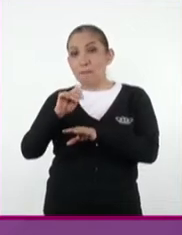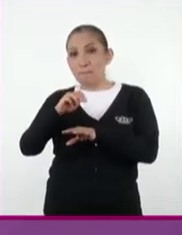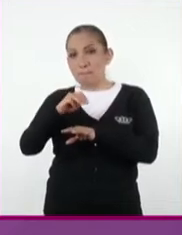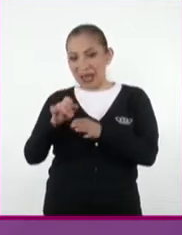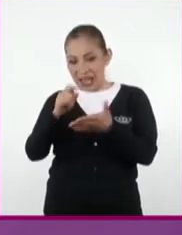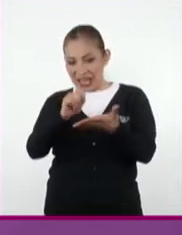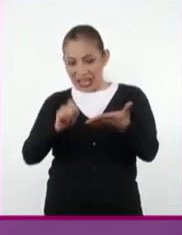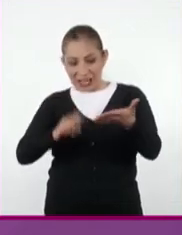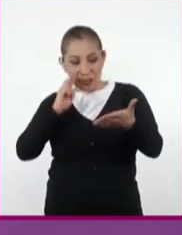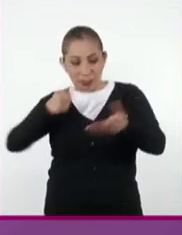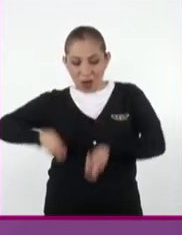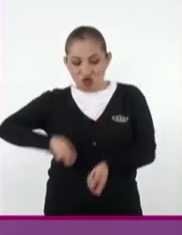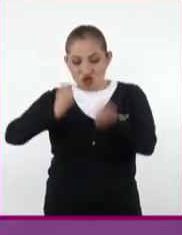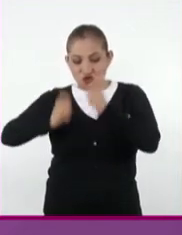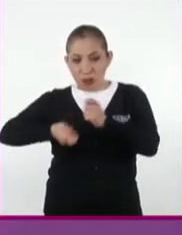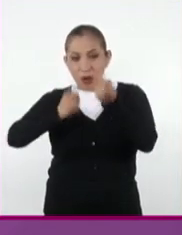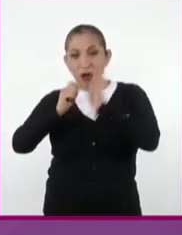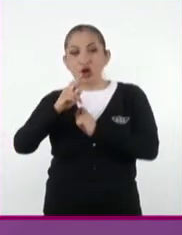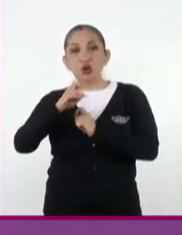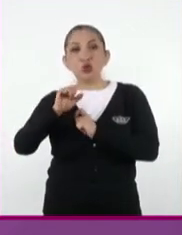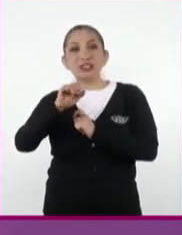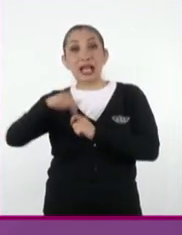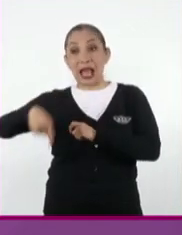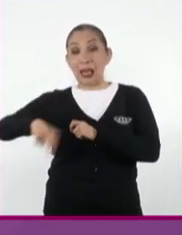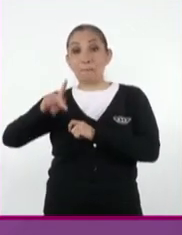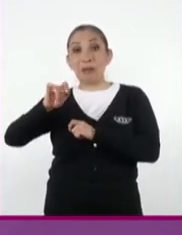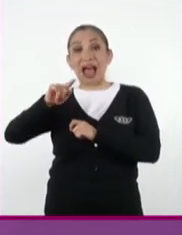excavaciones que iba a realizar Ruz en Palenque.